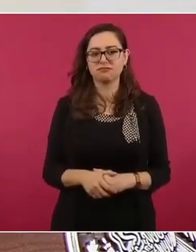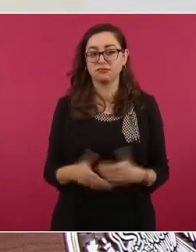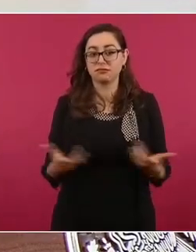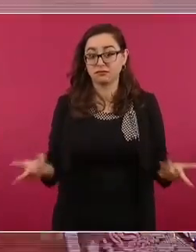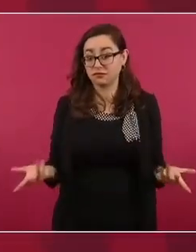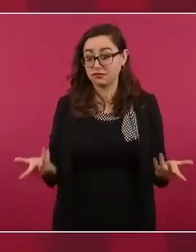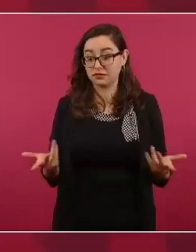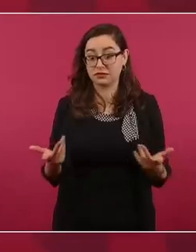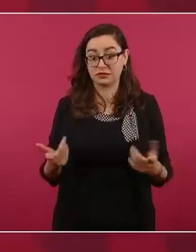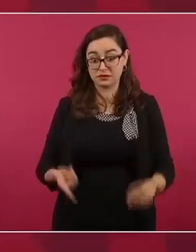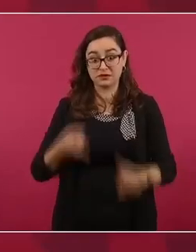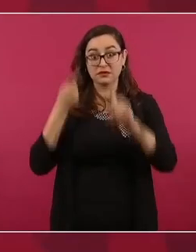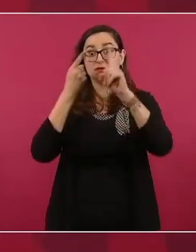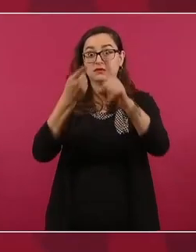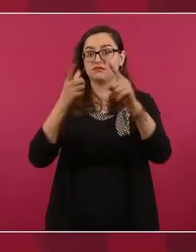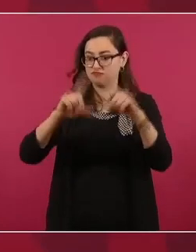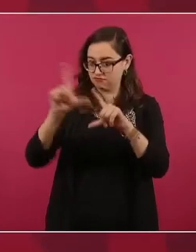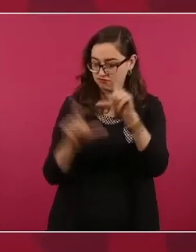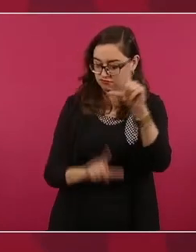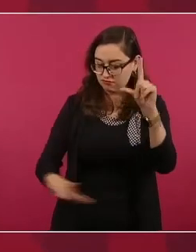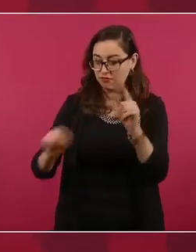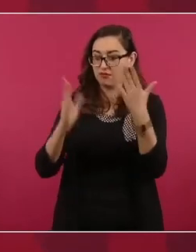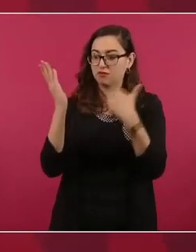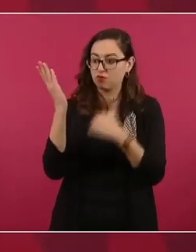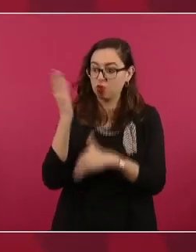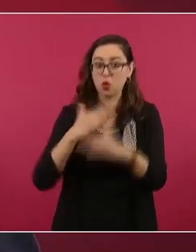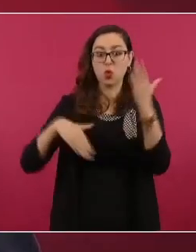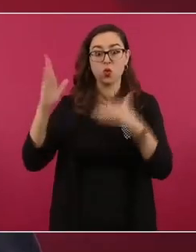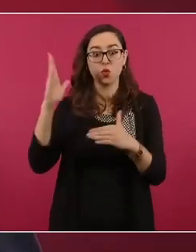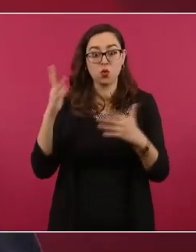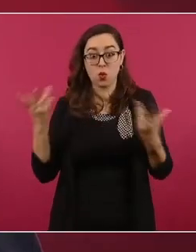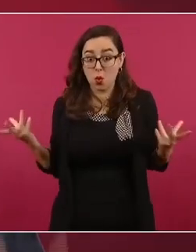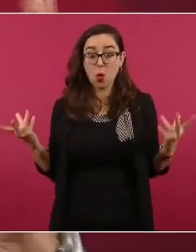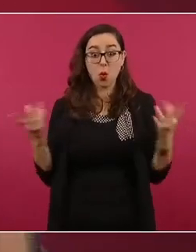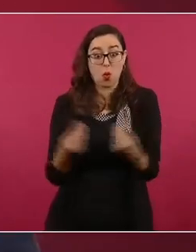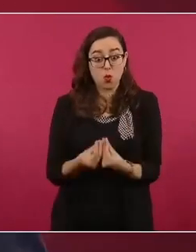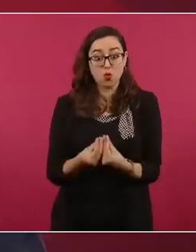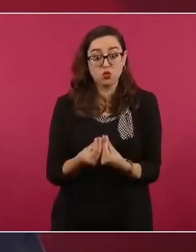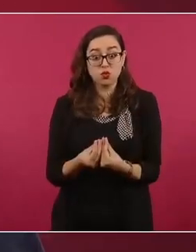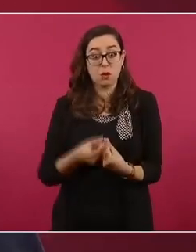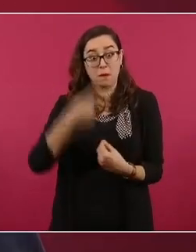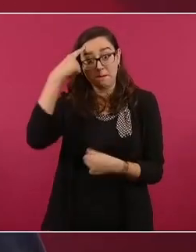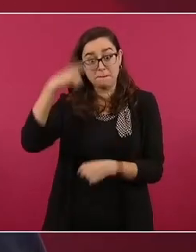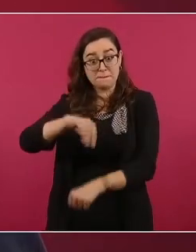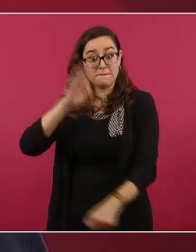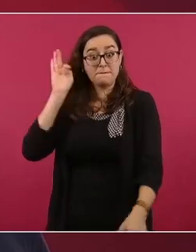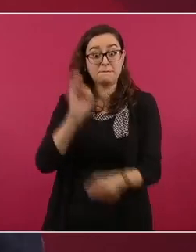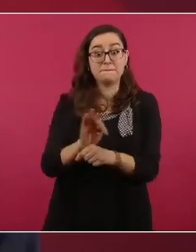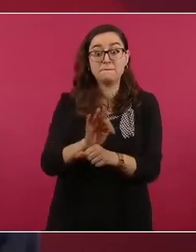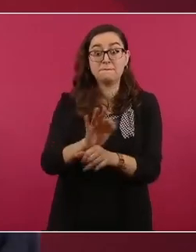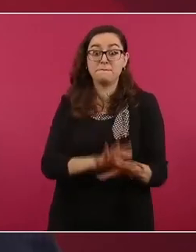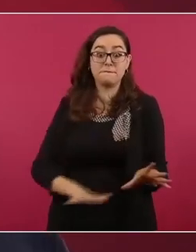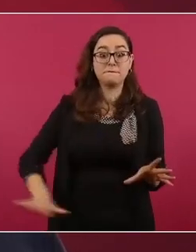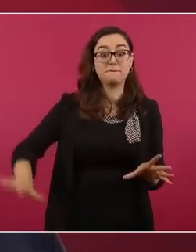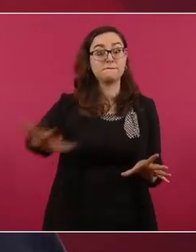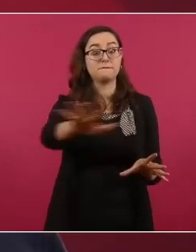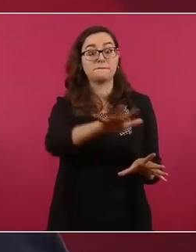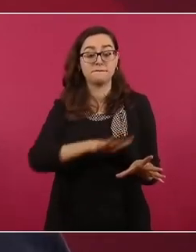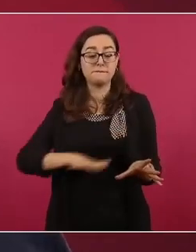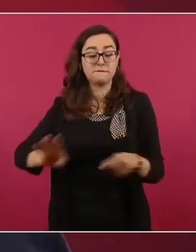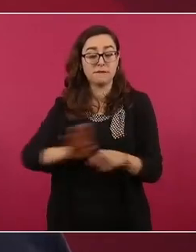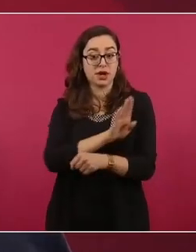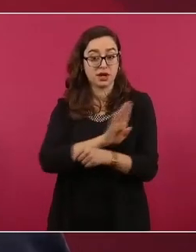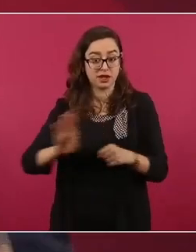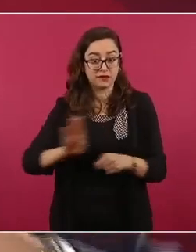llevar a cabo la transformación que requiere el país, en bien de todos. Y ayer hablaba yo